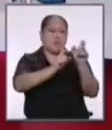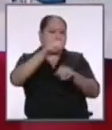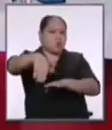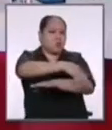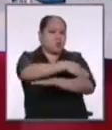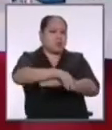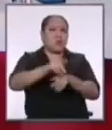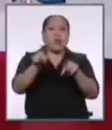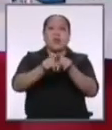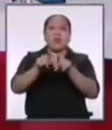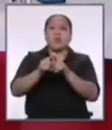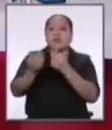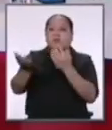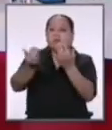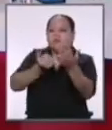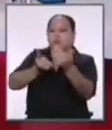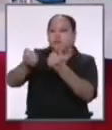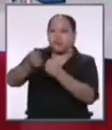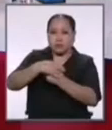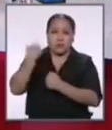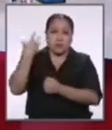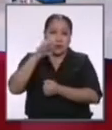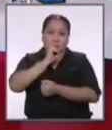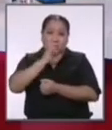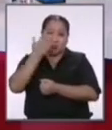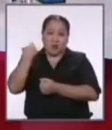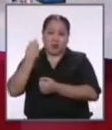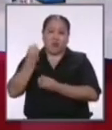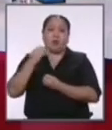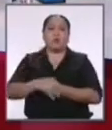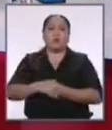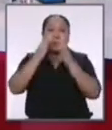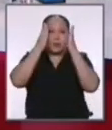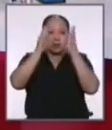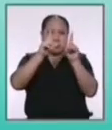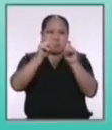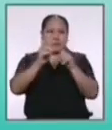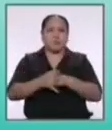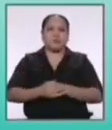recogida a través del procedimiento que hemos ya comentado atención con la pregunta